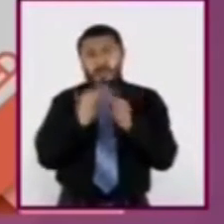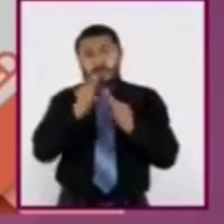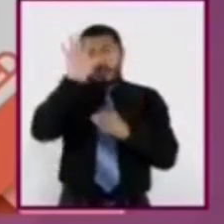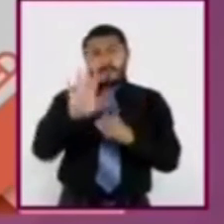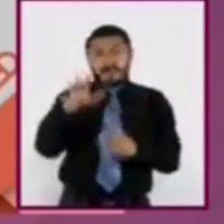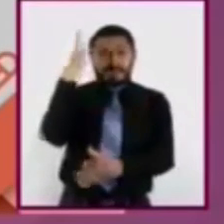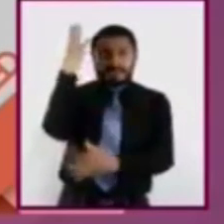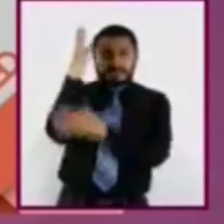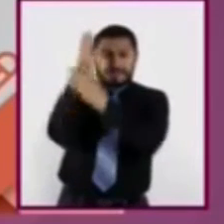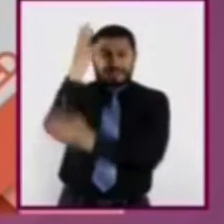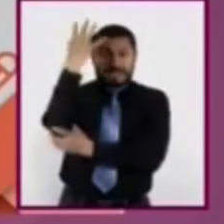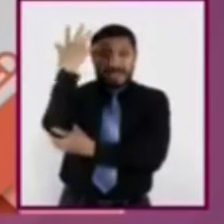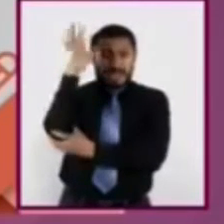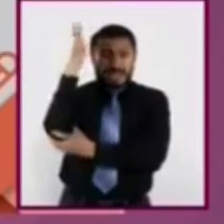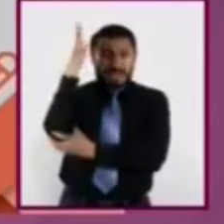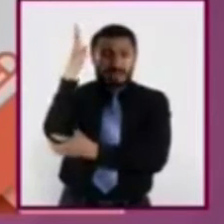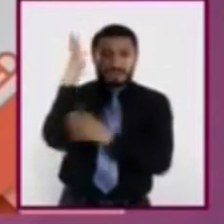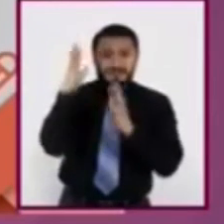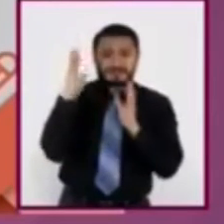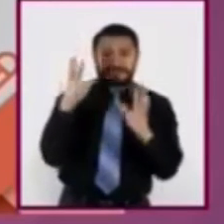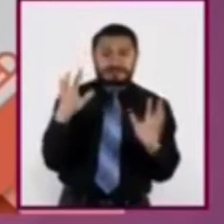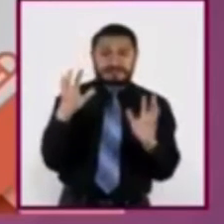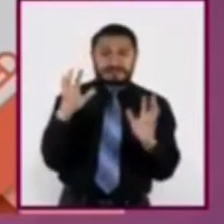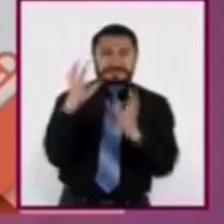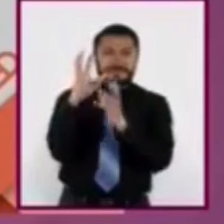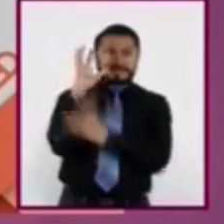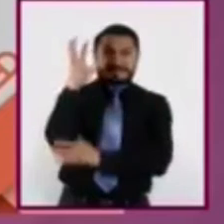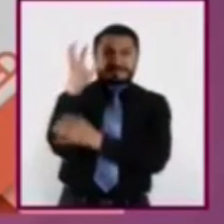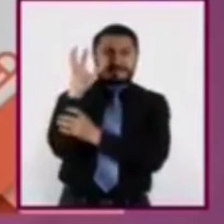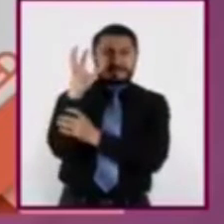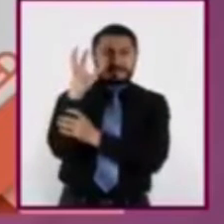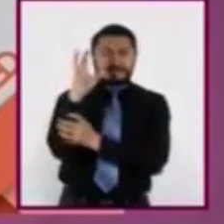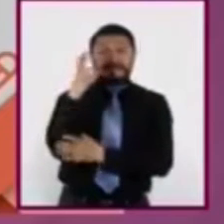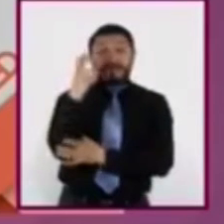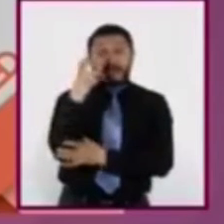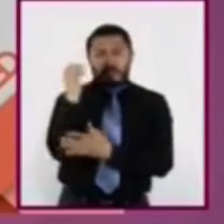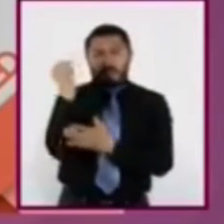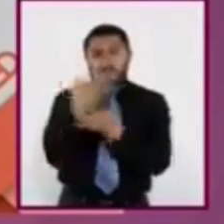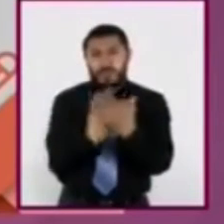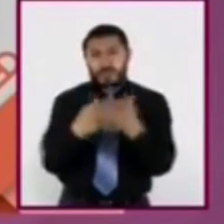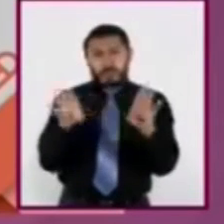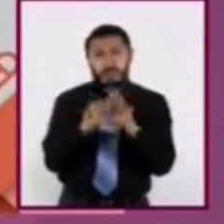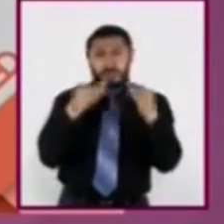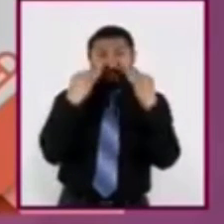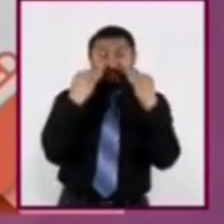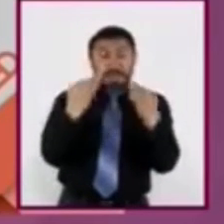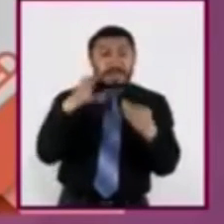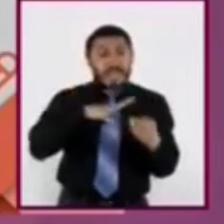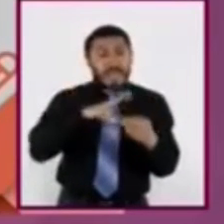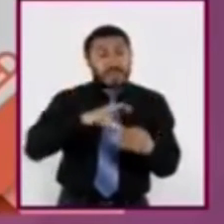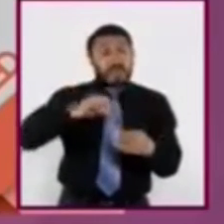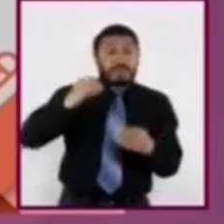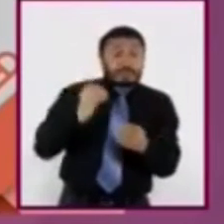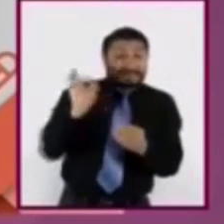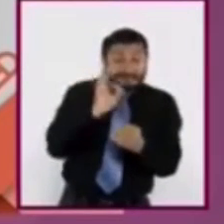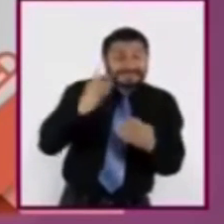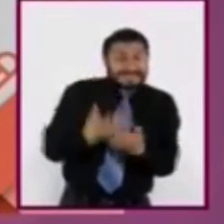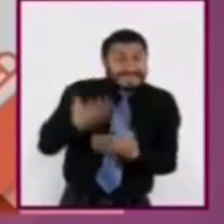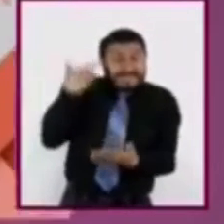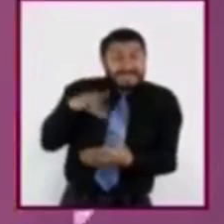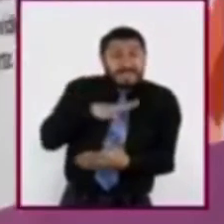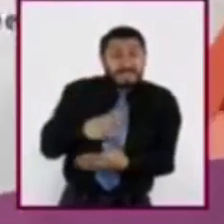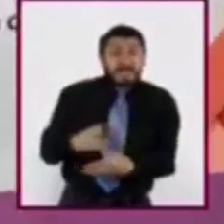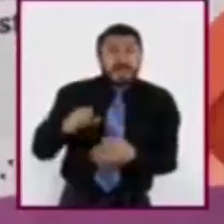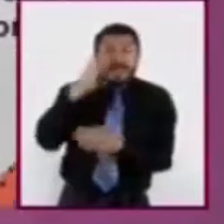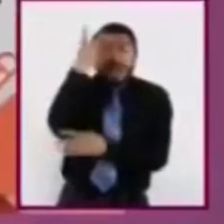tronco de un árbol petrificado. Estas imágenes podrían ser testimonio de que existe o existieron árboles en el